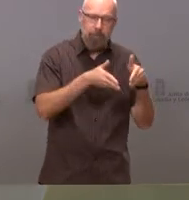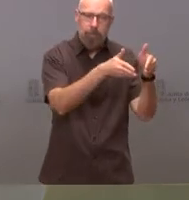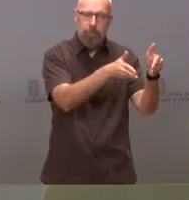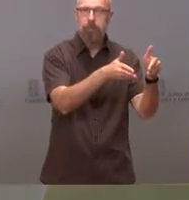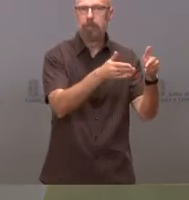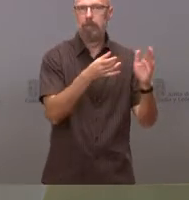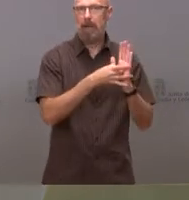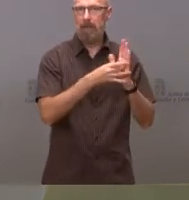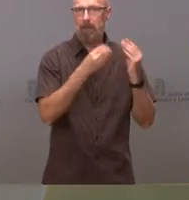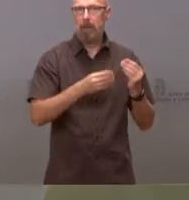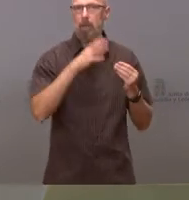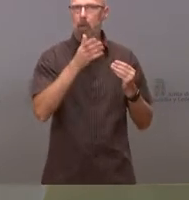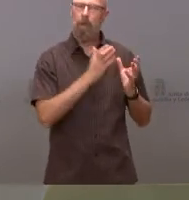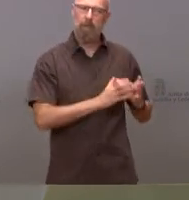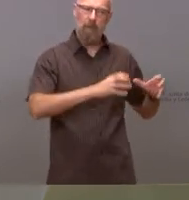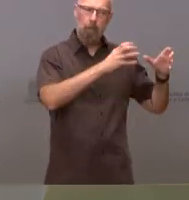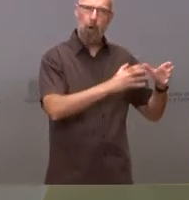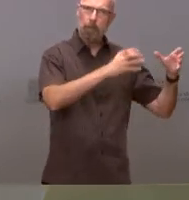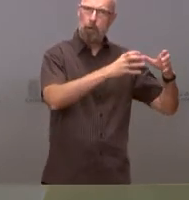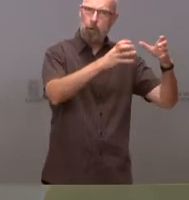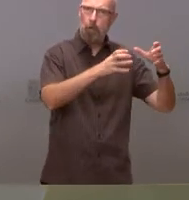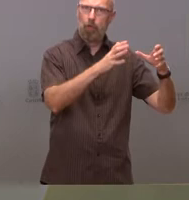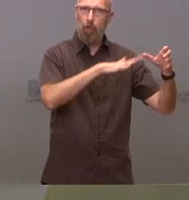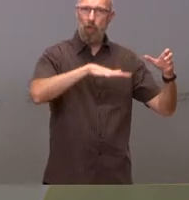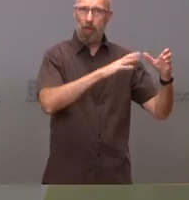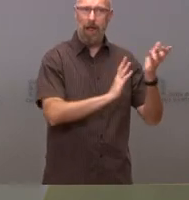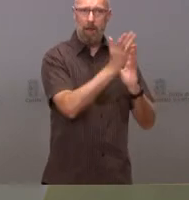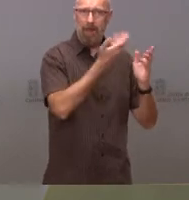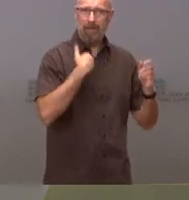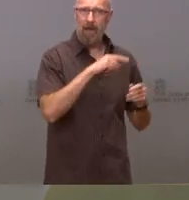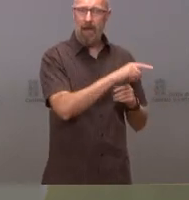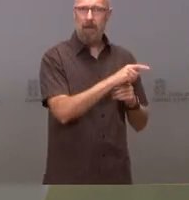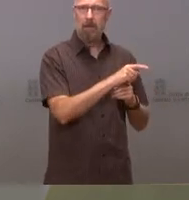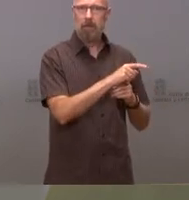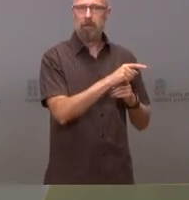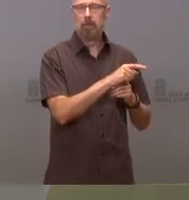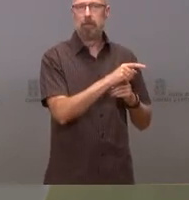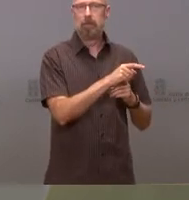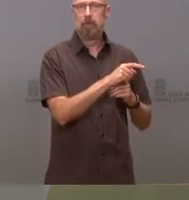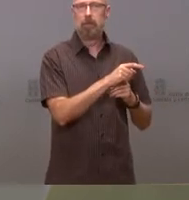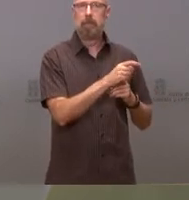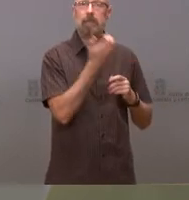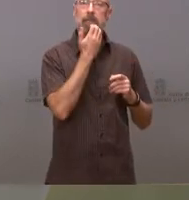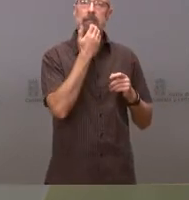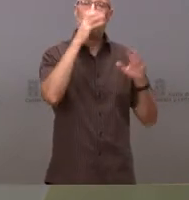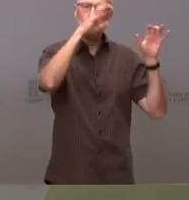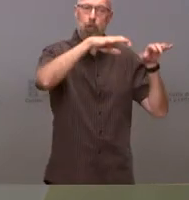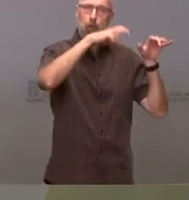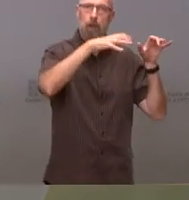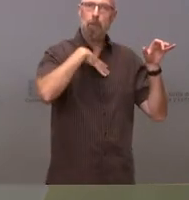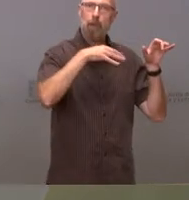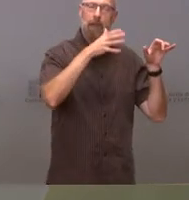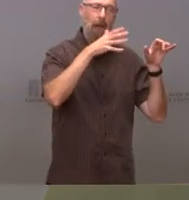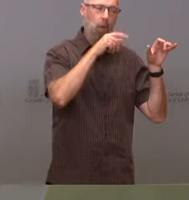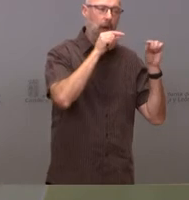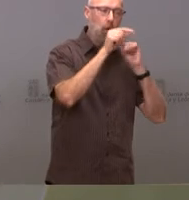existen numerosos depósitos en las zonas quemadas que, ante cualquier torrente de lluvias, pues puede contaminar los acuíferos. Por lo tanto, estamos trabajando ya